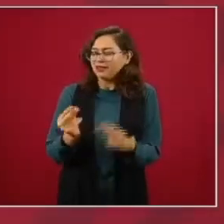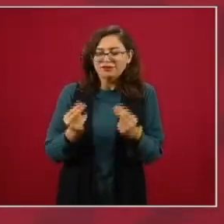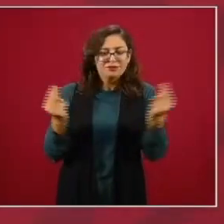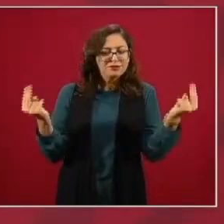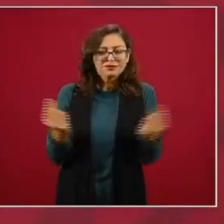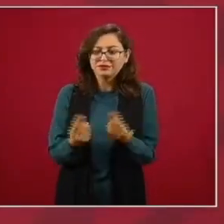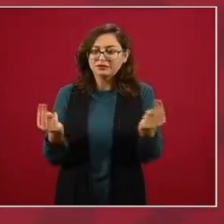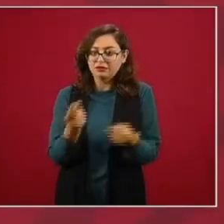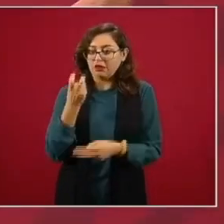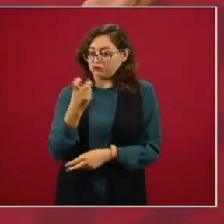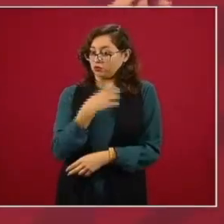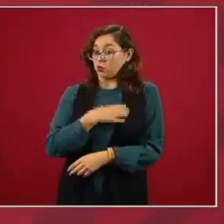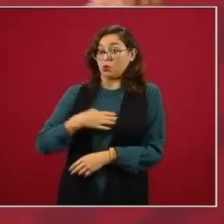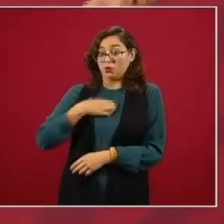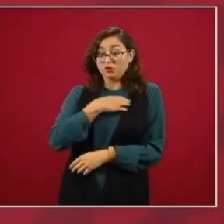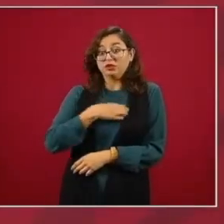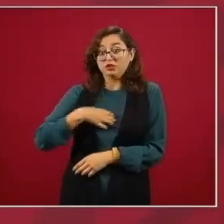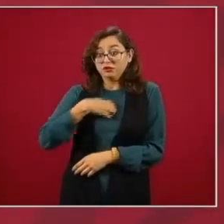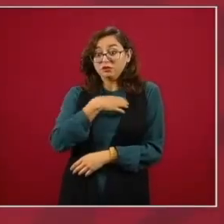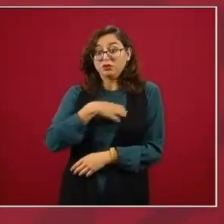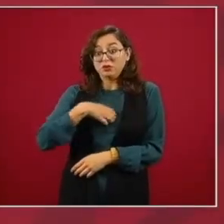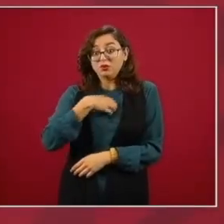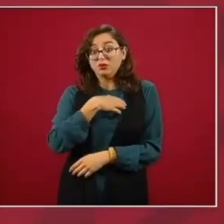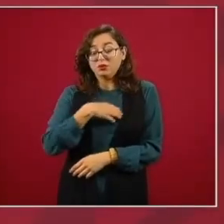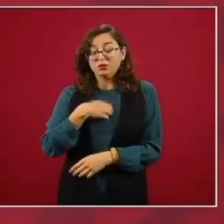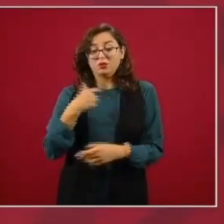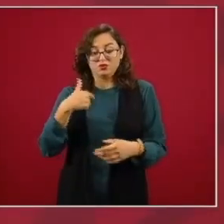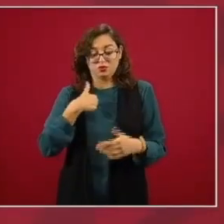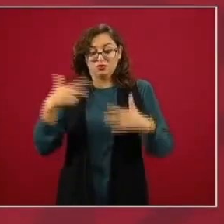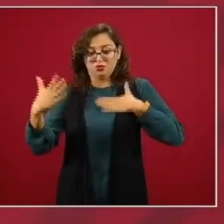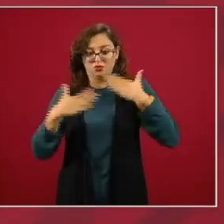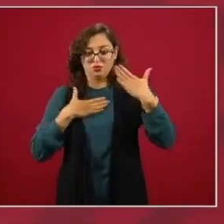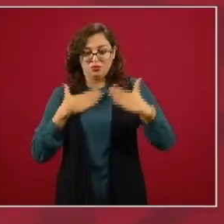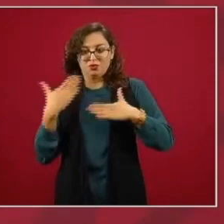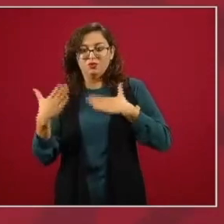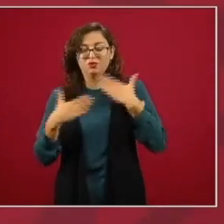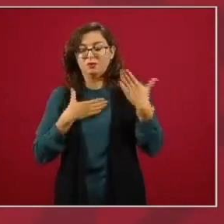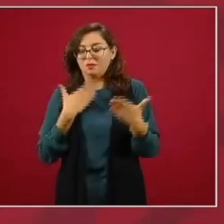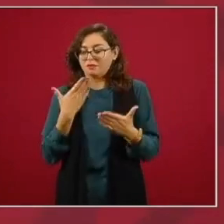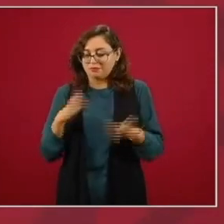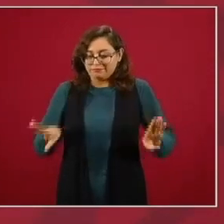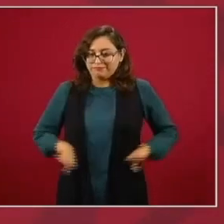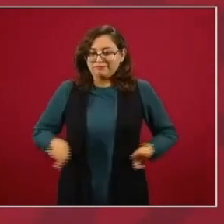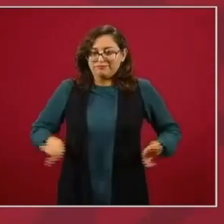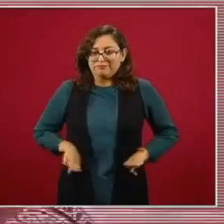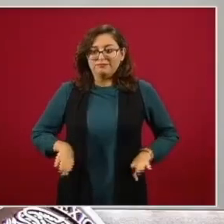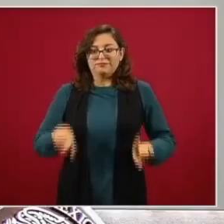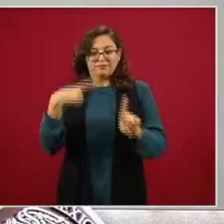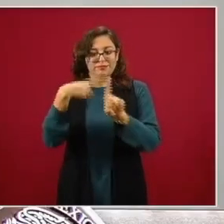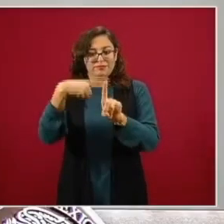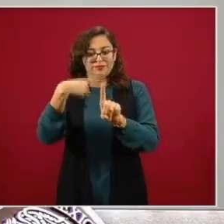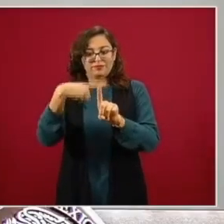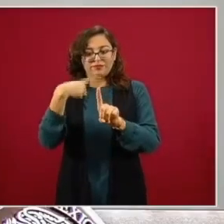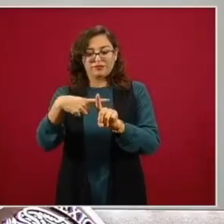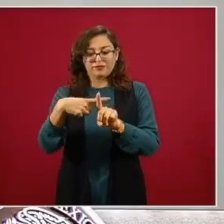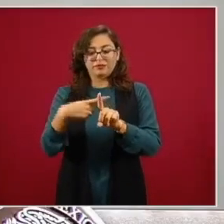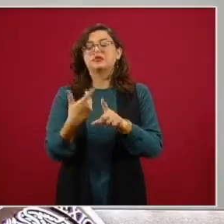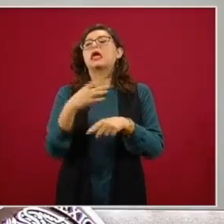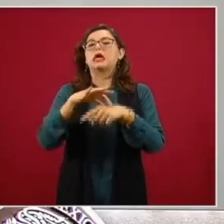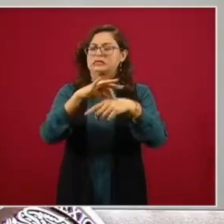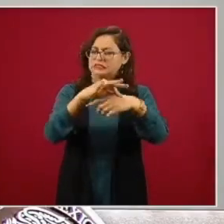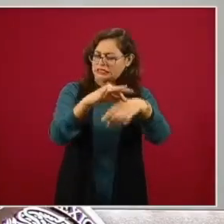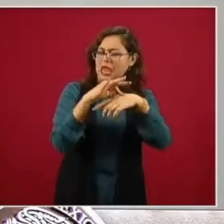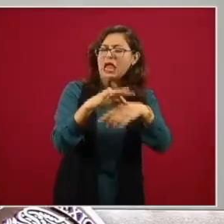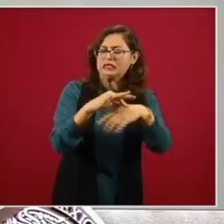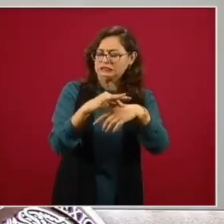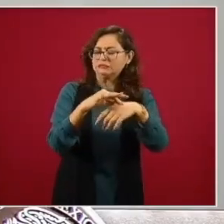celebro porque yo tengo que ser optimista desde luego realista pero